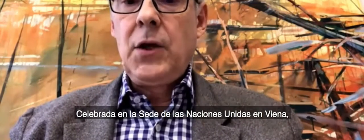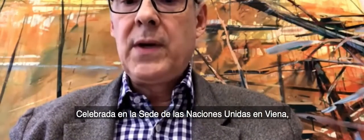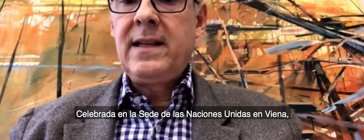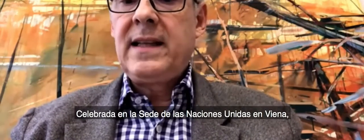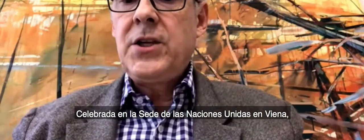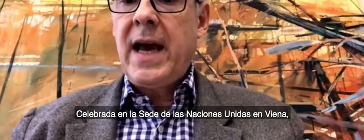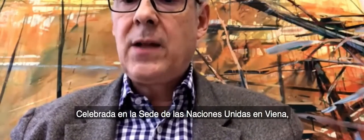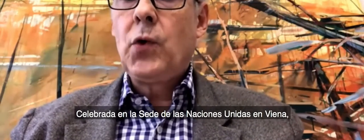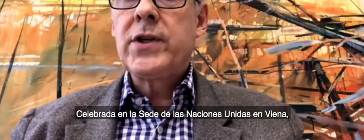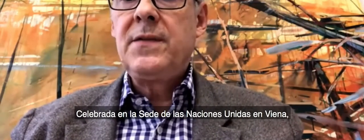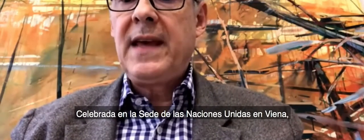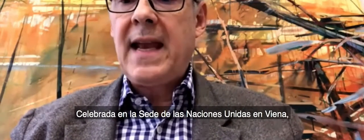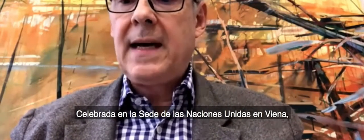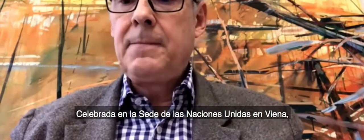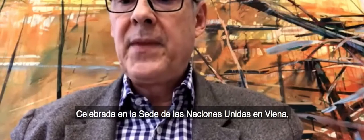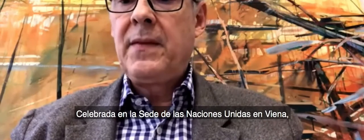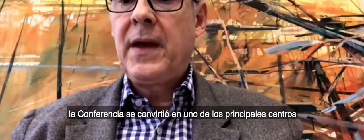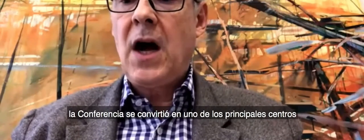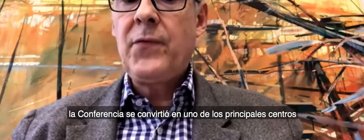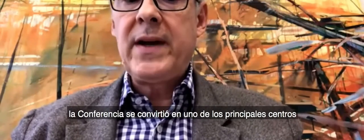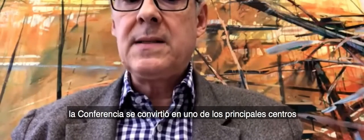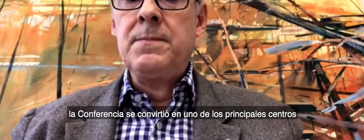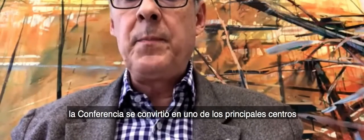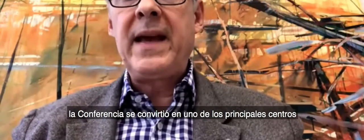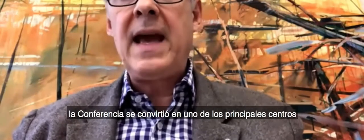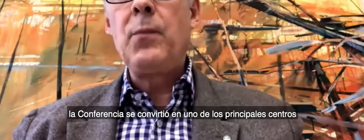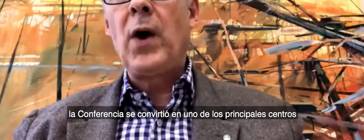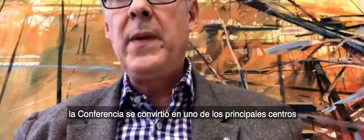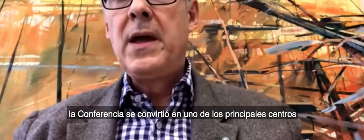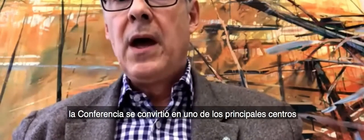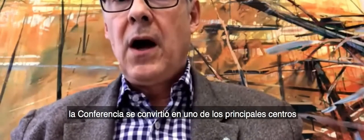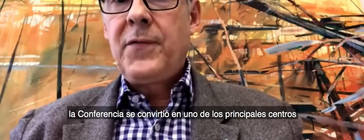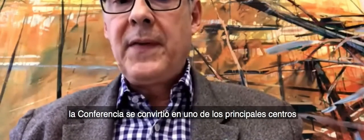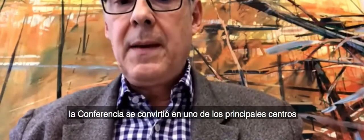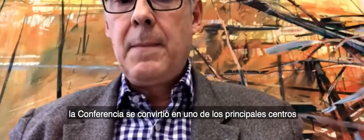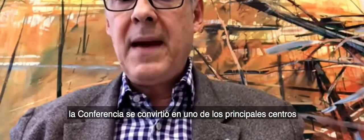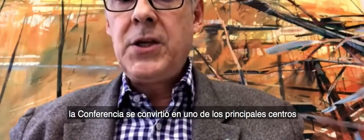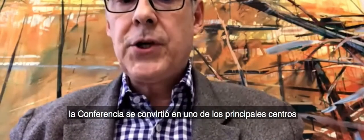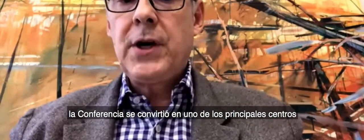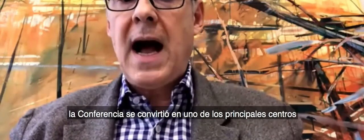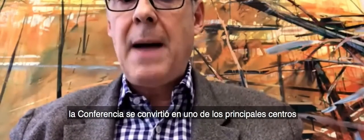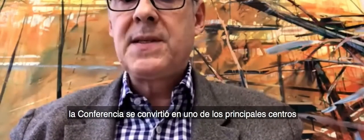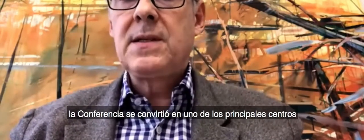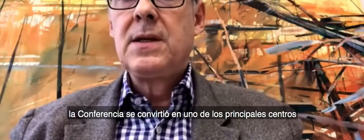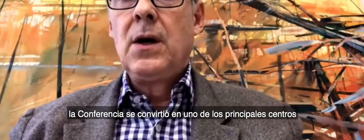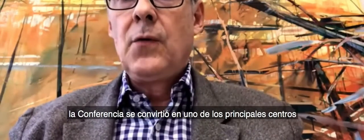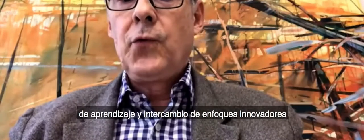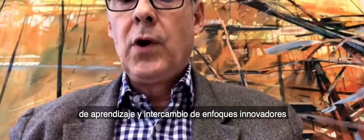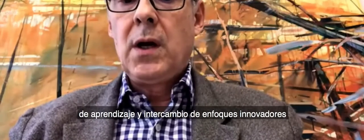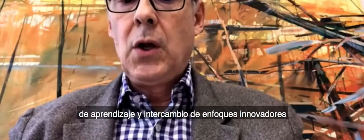the United Nation headquarters in Vienna the conference became one of the major hubs